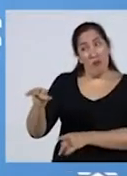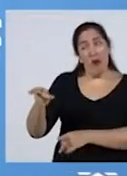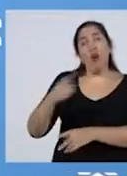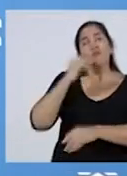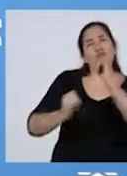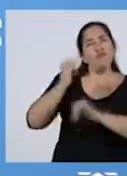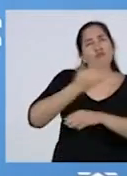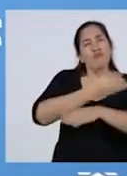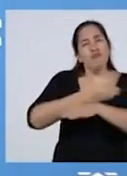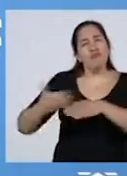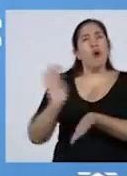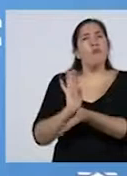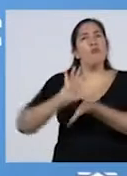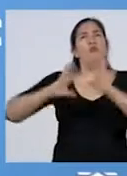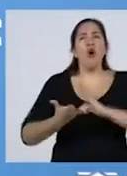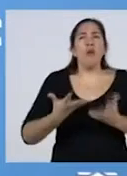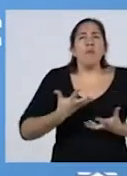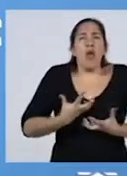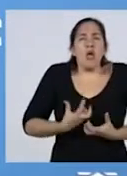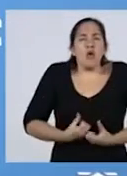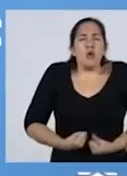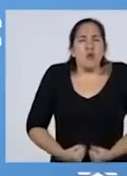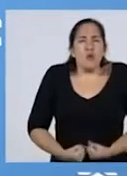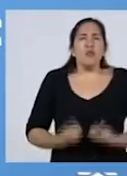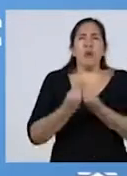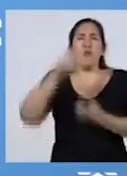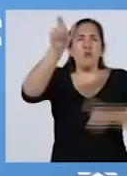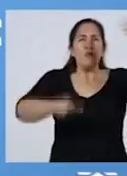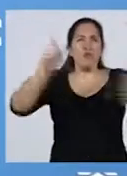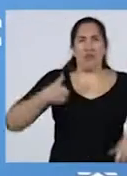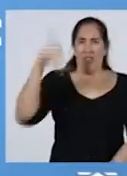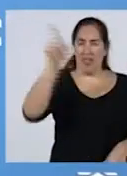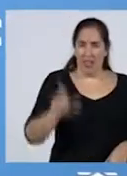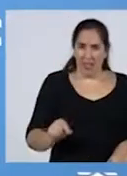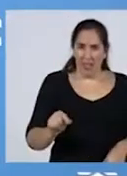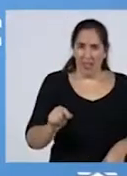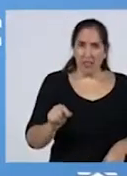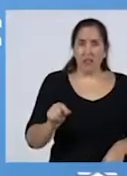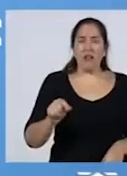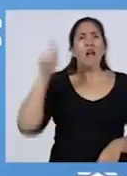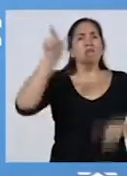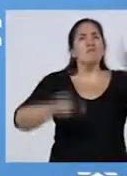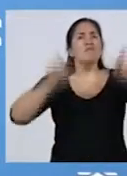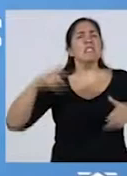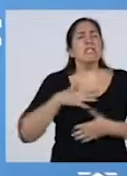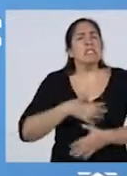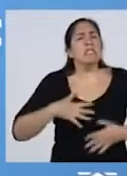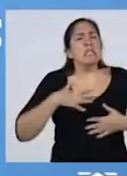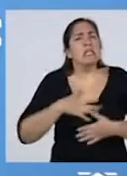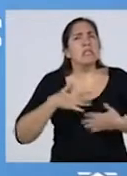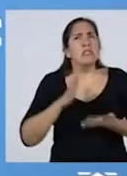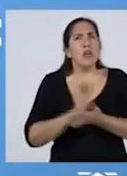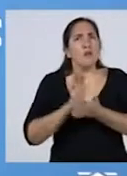expresa la angustia de muchos argentinos que sienten frente a esta tormenta que